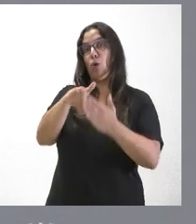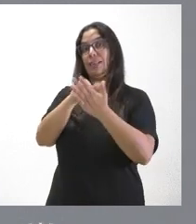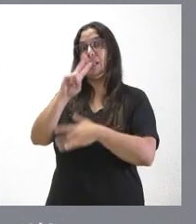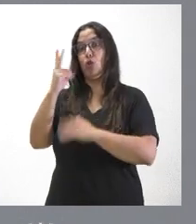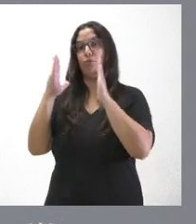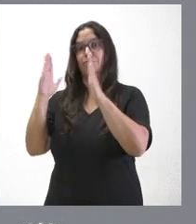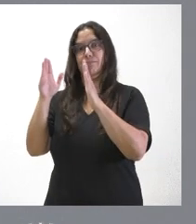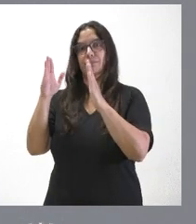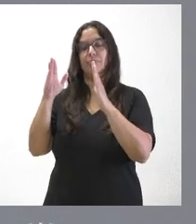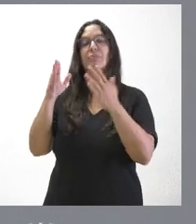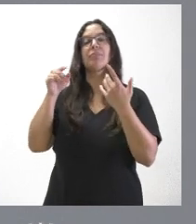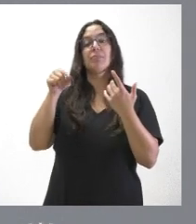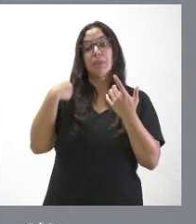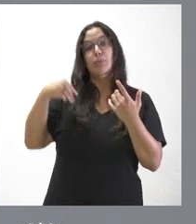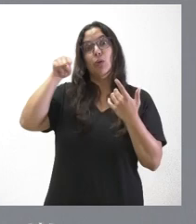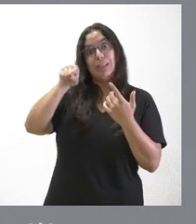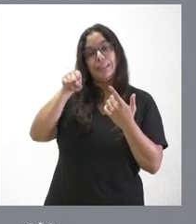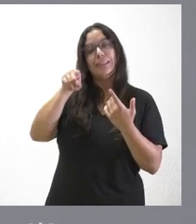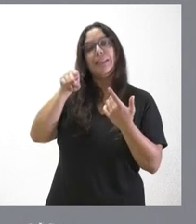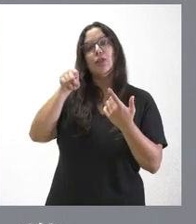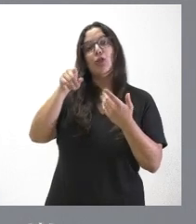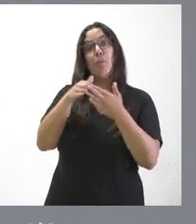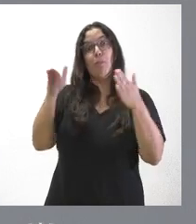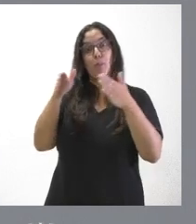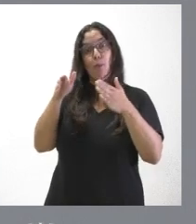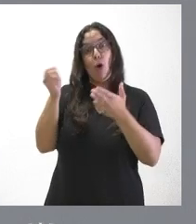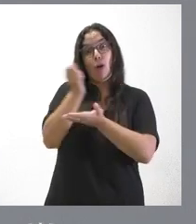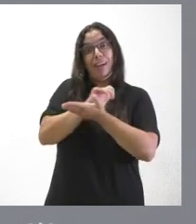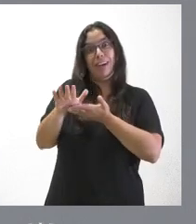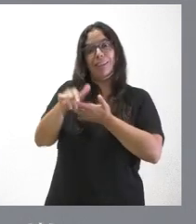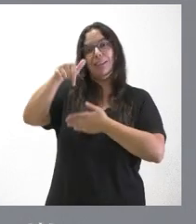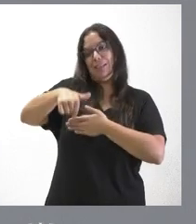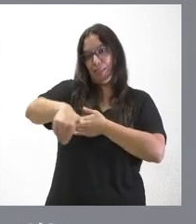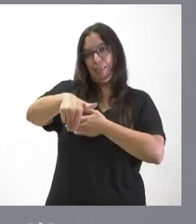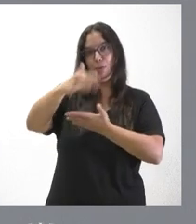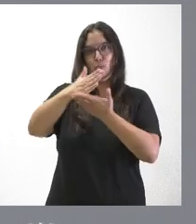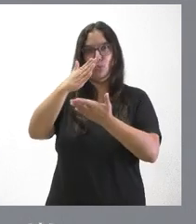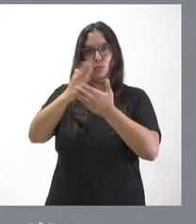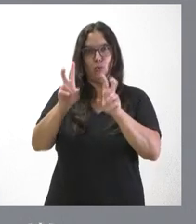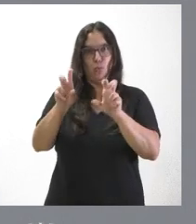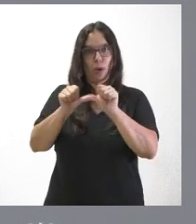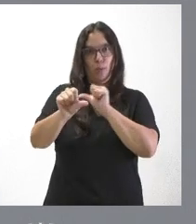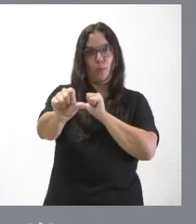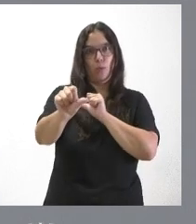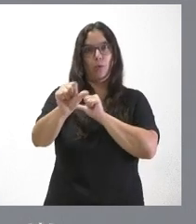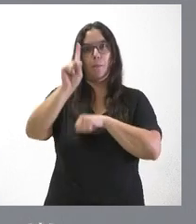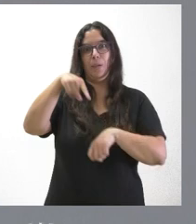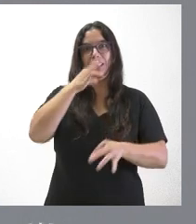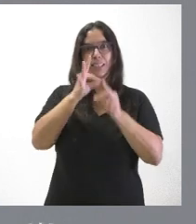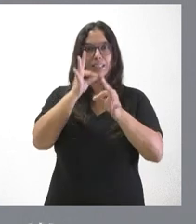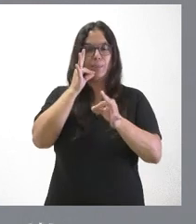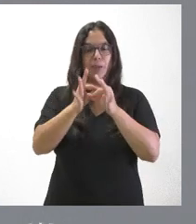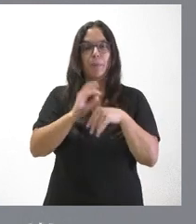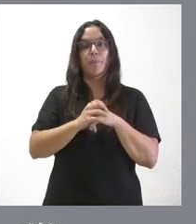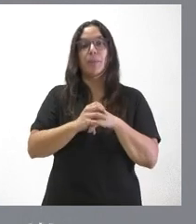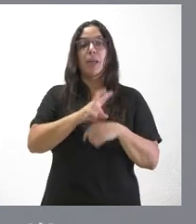años, que, como les he dicho, estrenan estos últimos de uno a dos años la gratuidad en el mes de septiembre. Los de